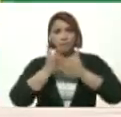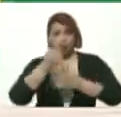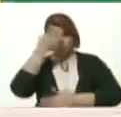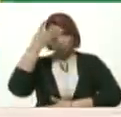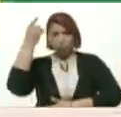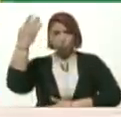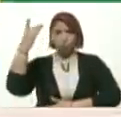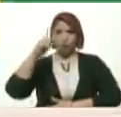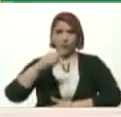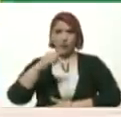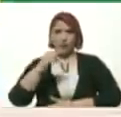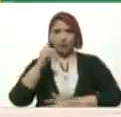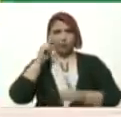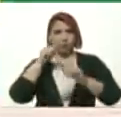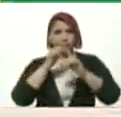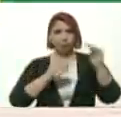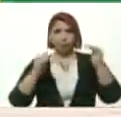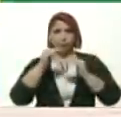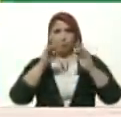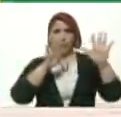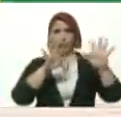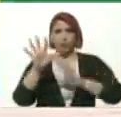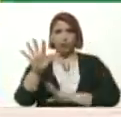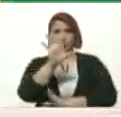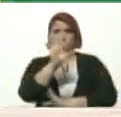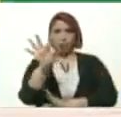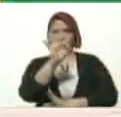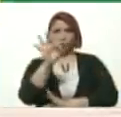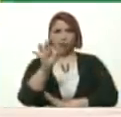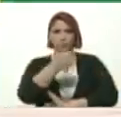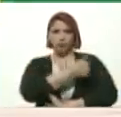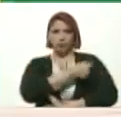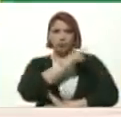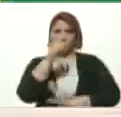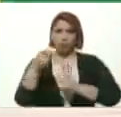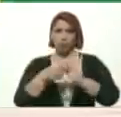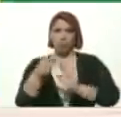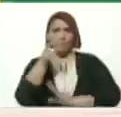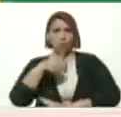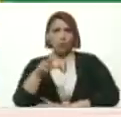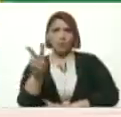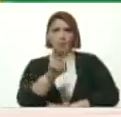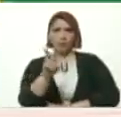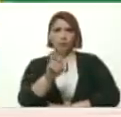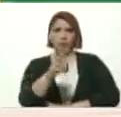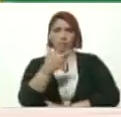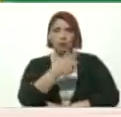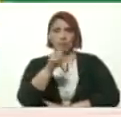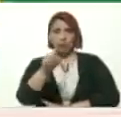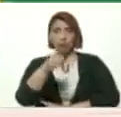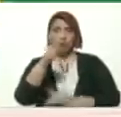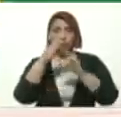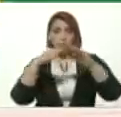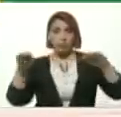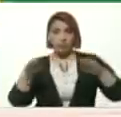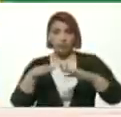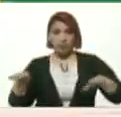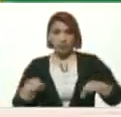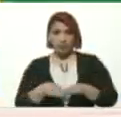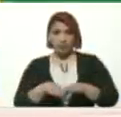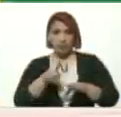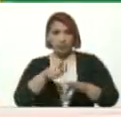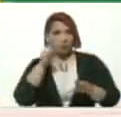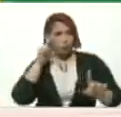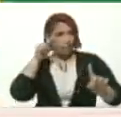Llegar al 95% De vacunados De la población venezolana El 31 de diciembre Es una